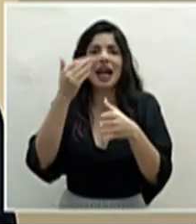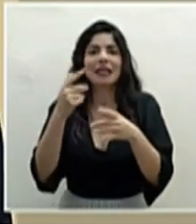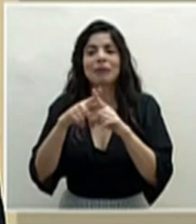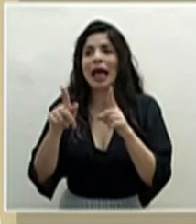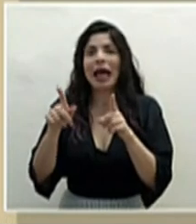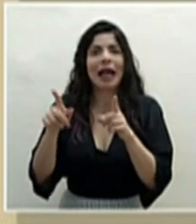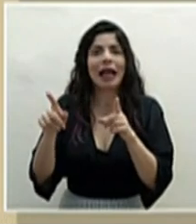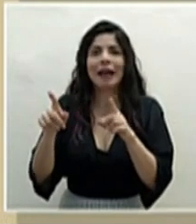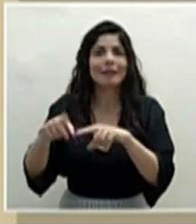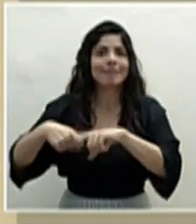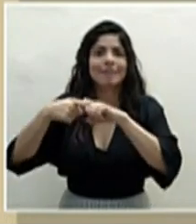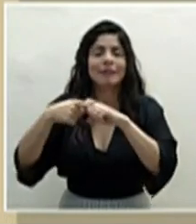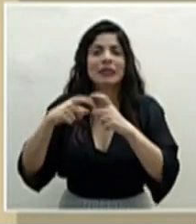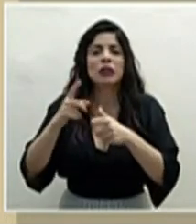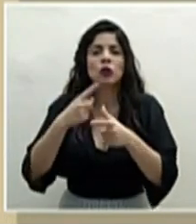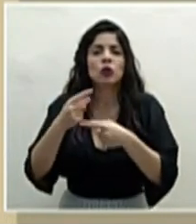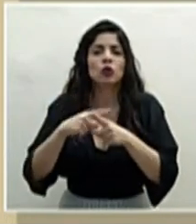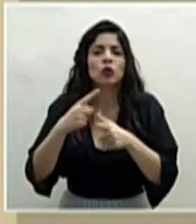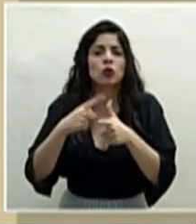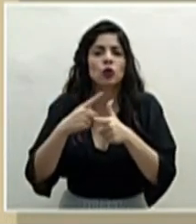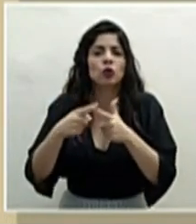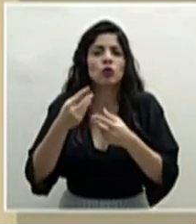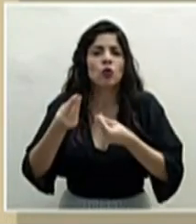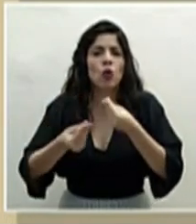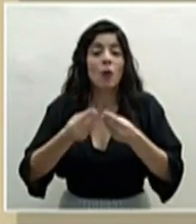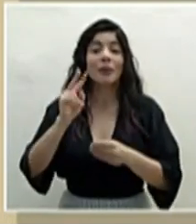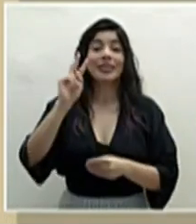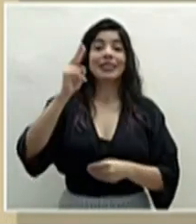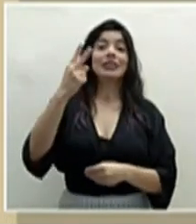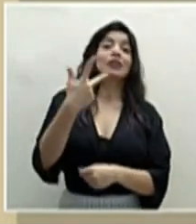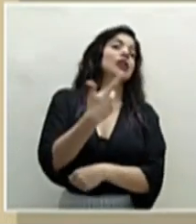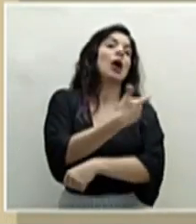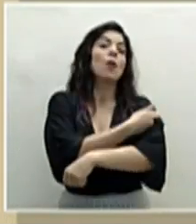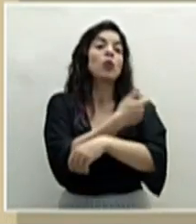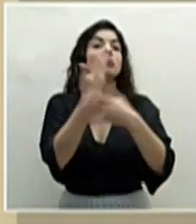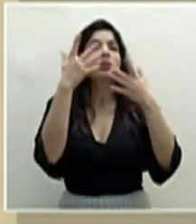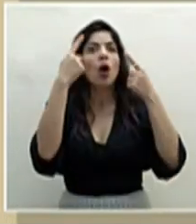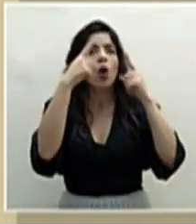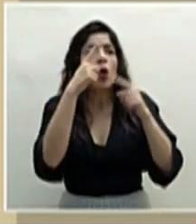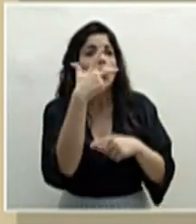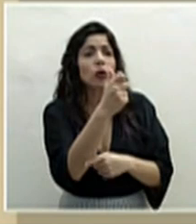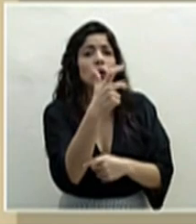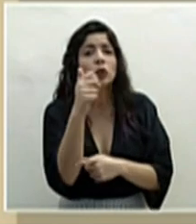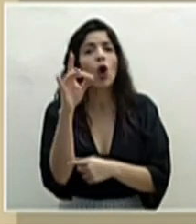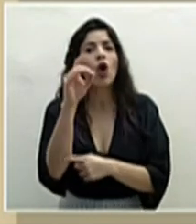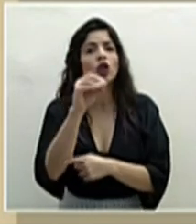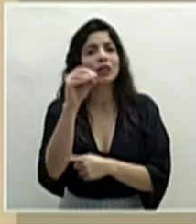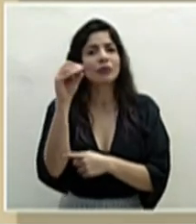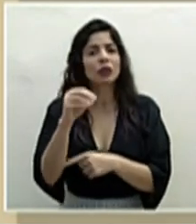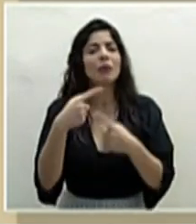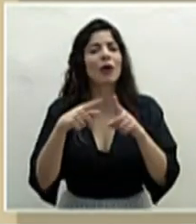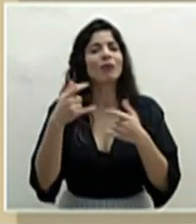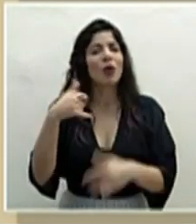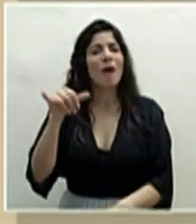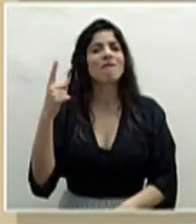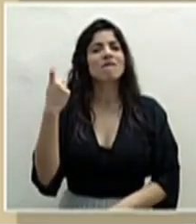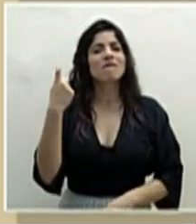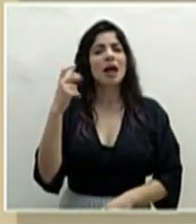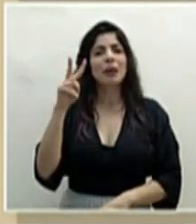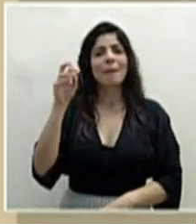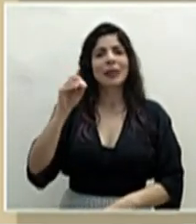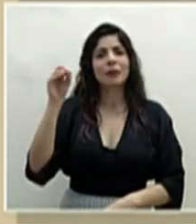para la segunda dosis se ha logrado una cobertura del 80%, o sea, todavía falta idealmente otro